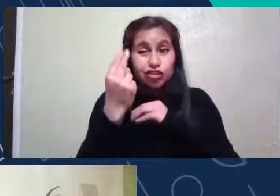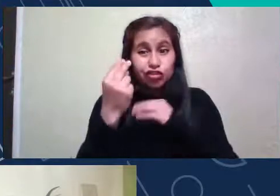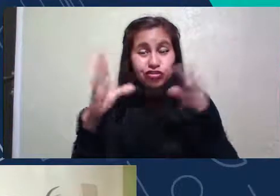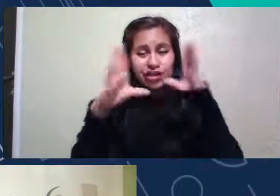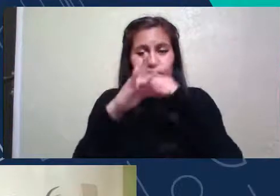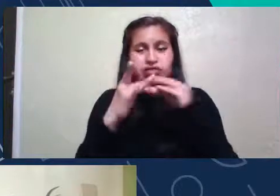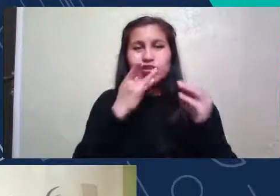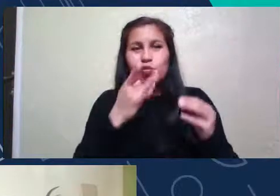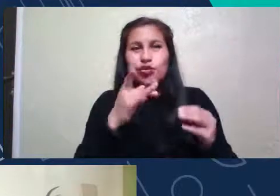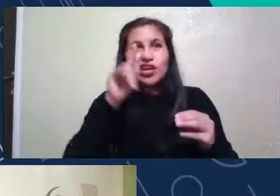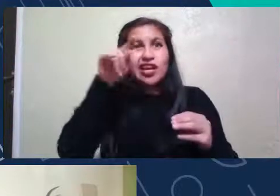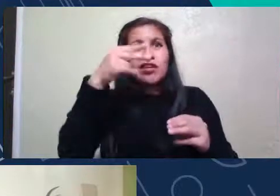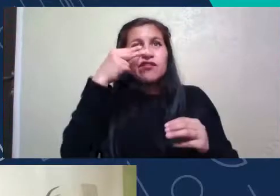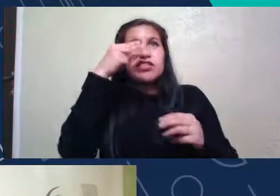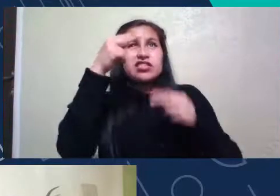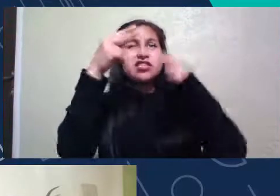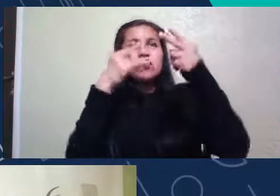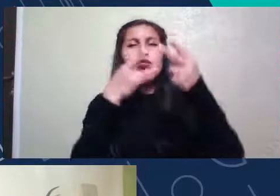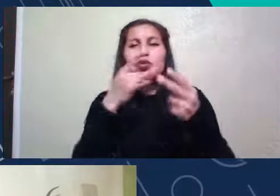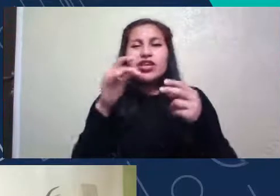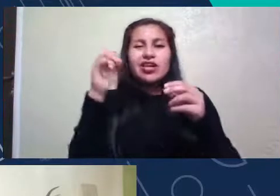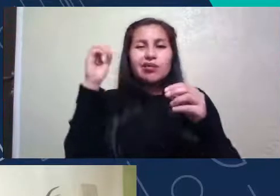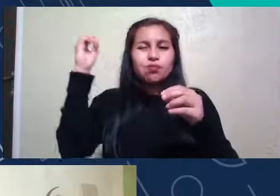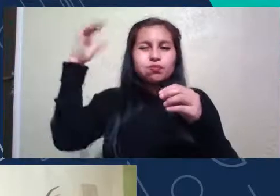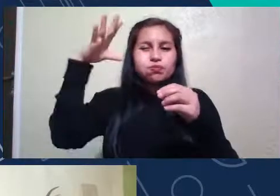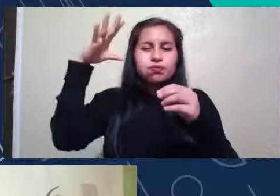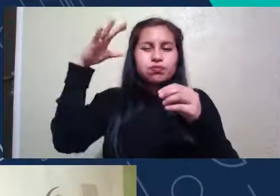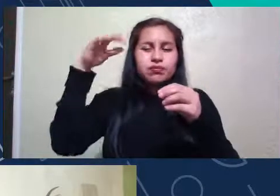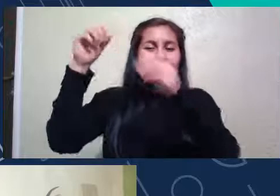Visibles Dado Que Los Ilumina El Sol Al